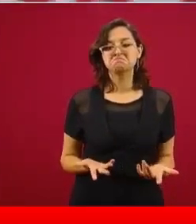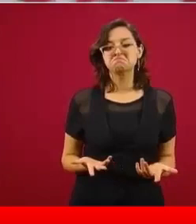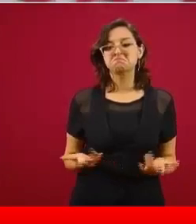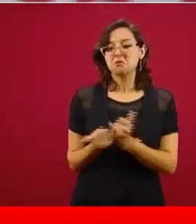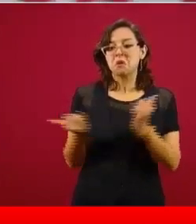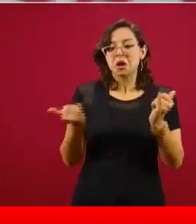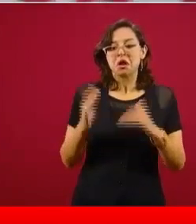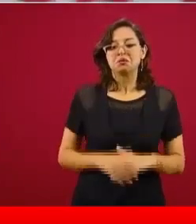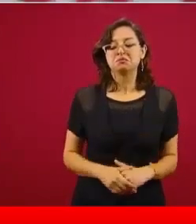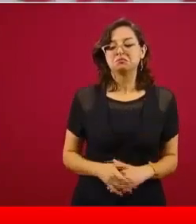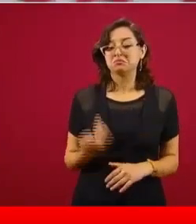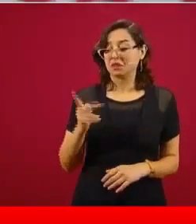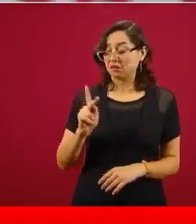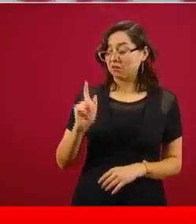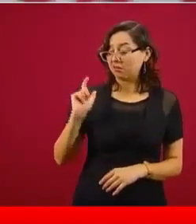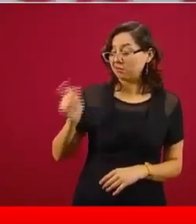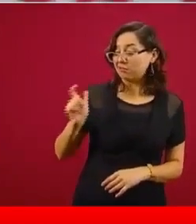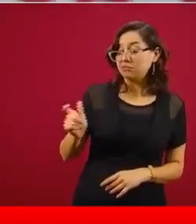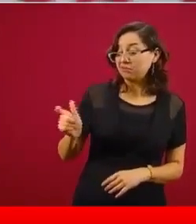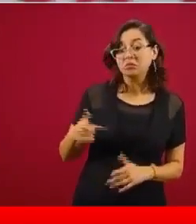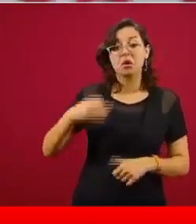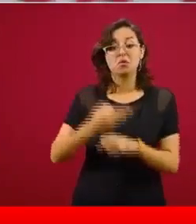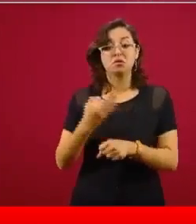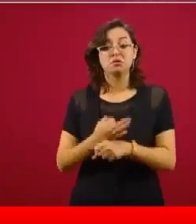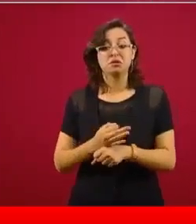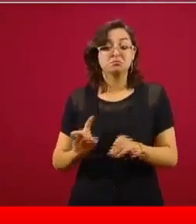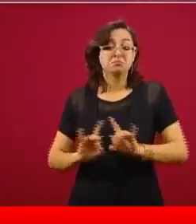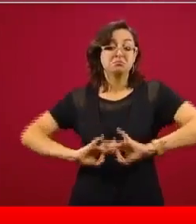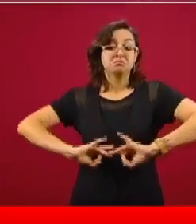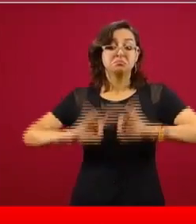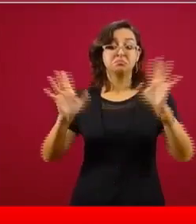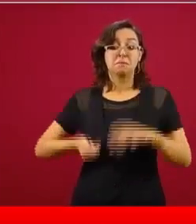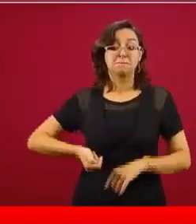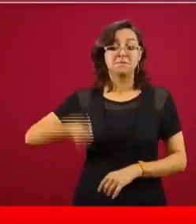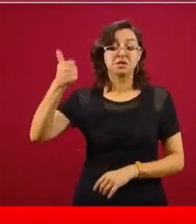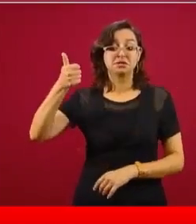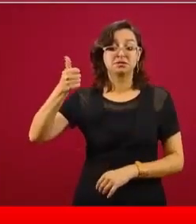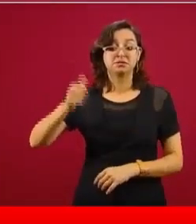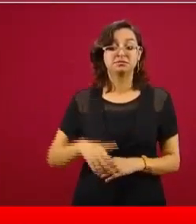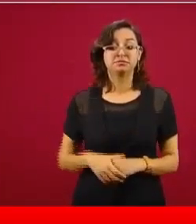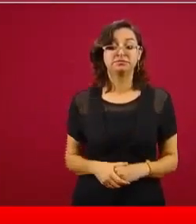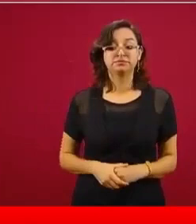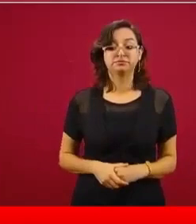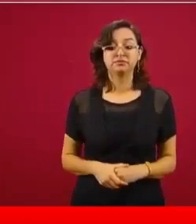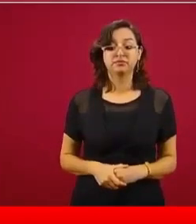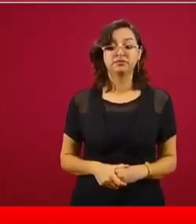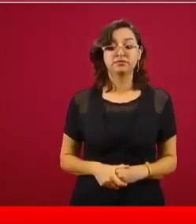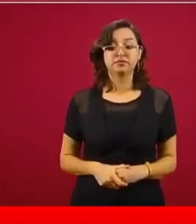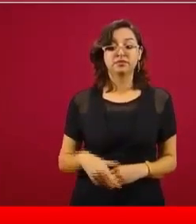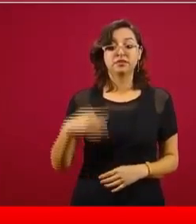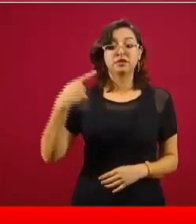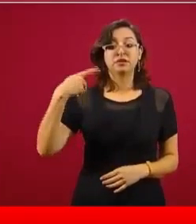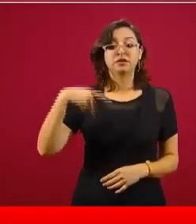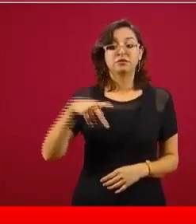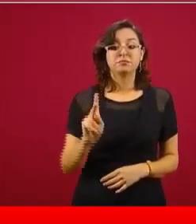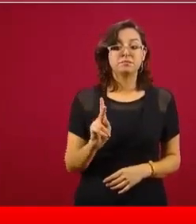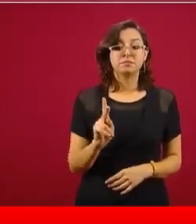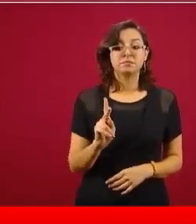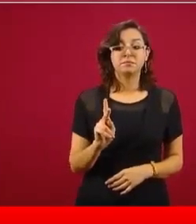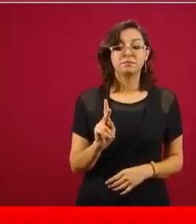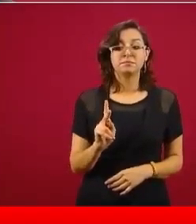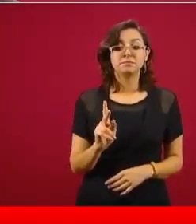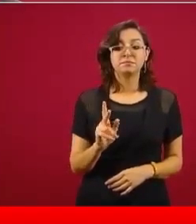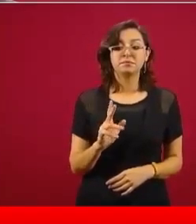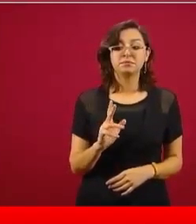pero estamos en una situación que nunca se había visto, pero cuando llegó a valer